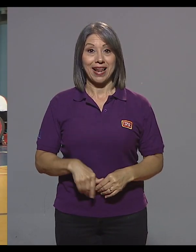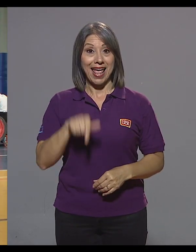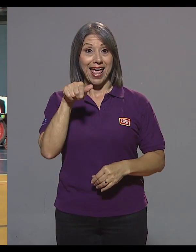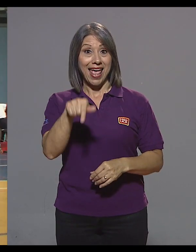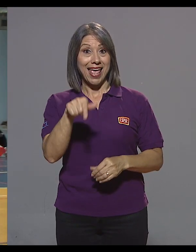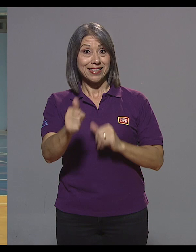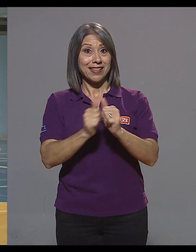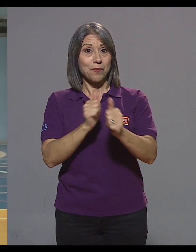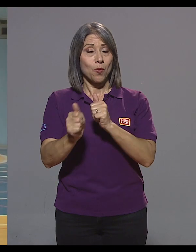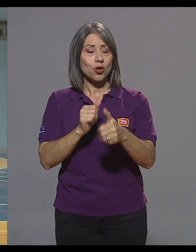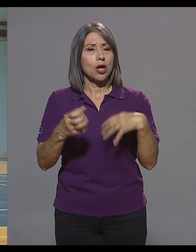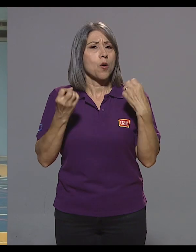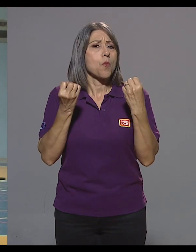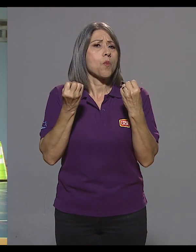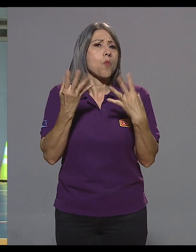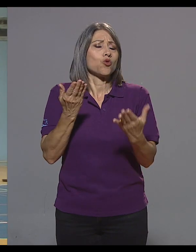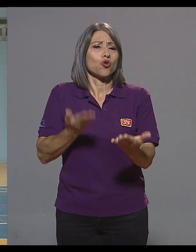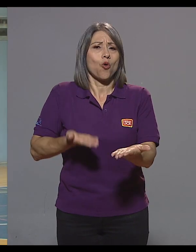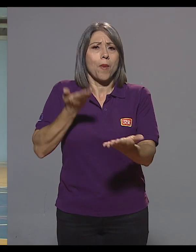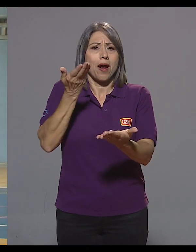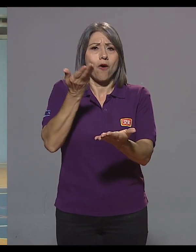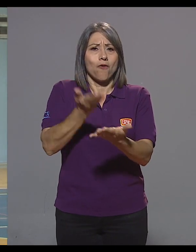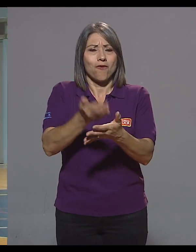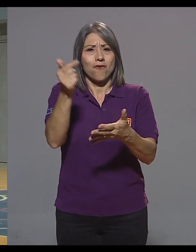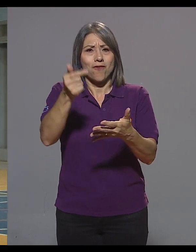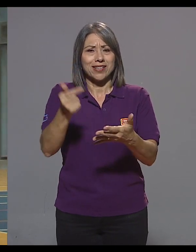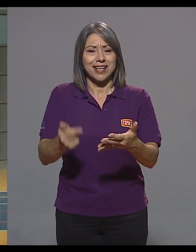Esta disciplina tiene mucho que ofrecer.